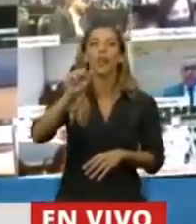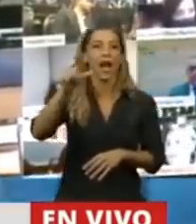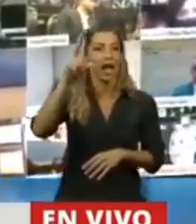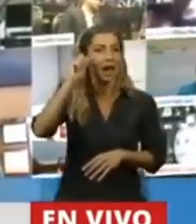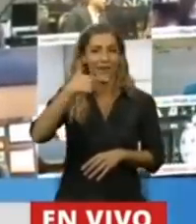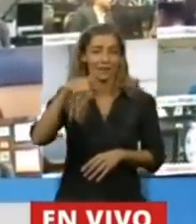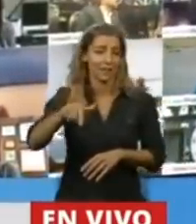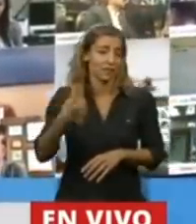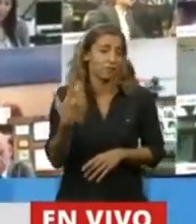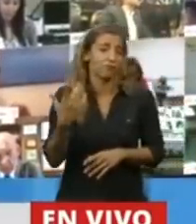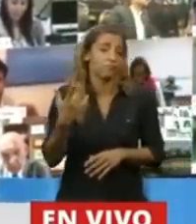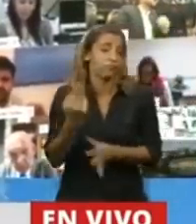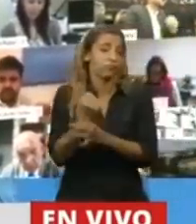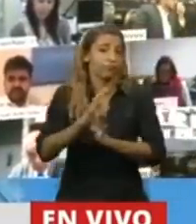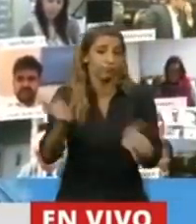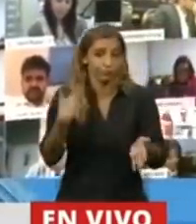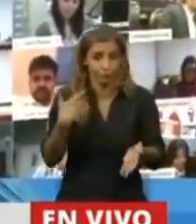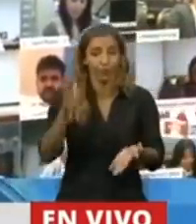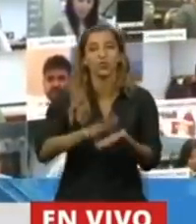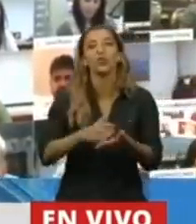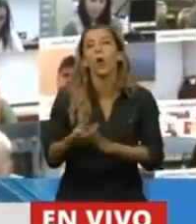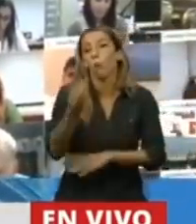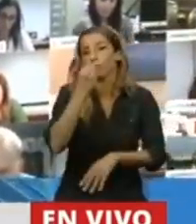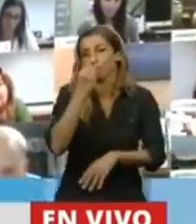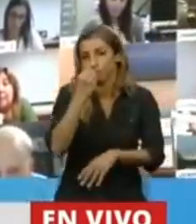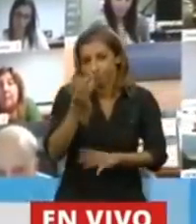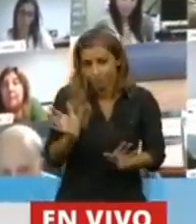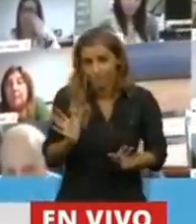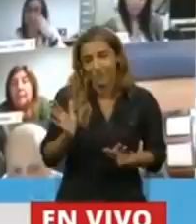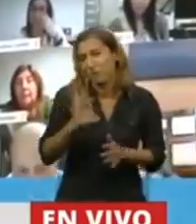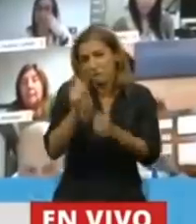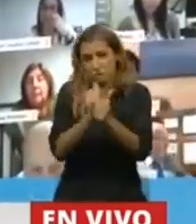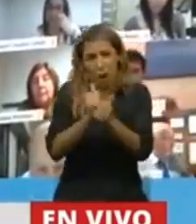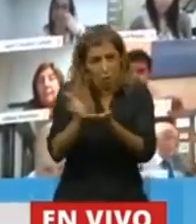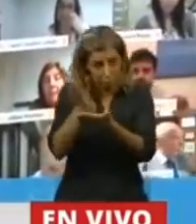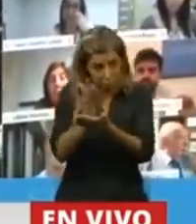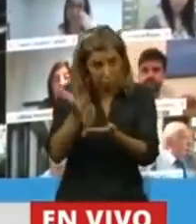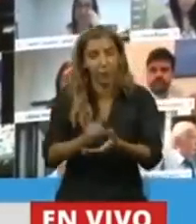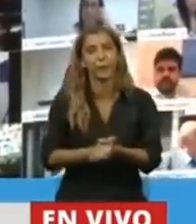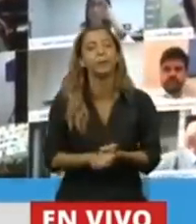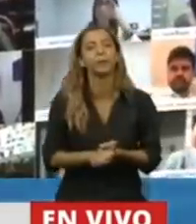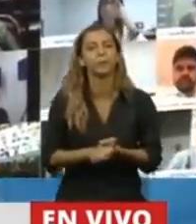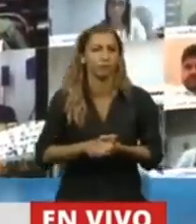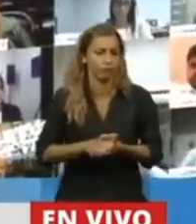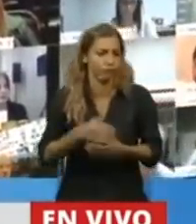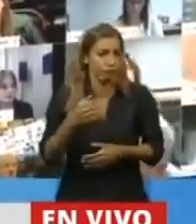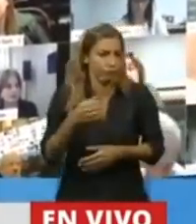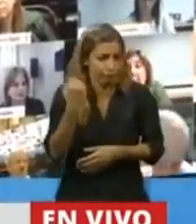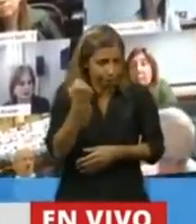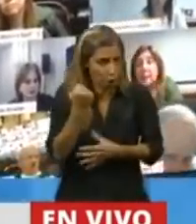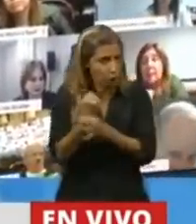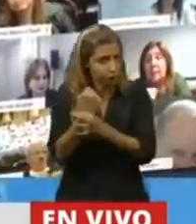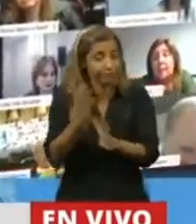alimentos, tope de gama, entre las tres más grandes, cuatro, que los puso a producir a los trabajadores